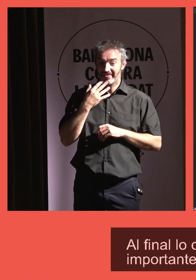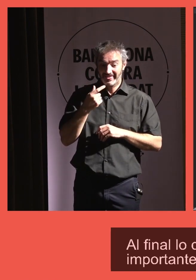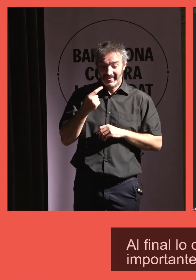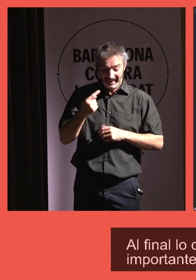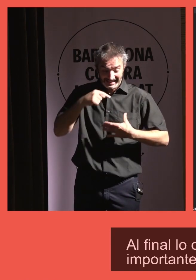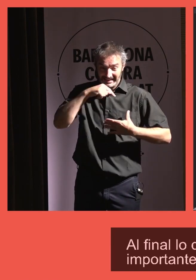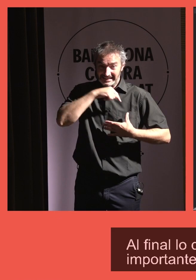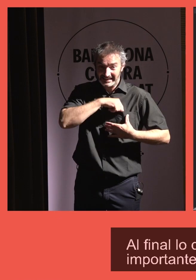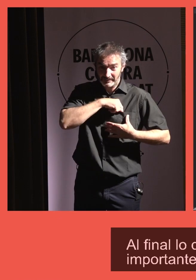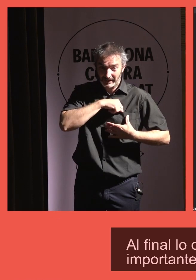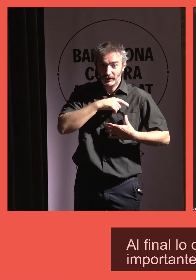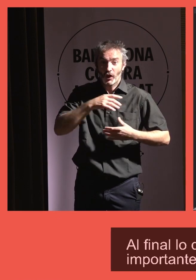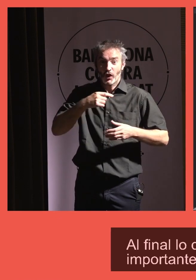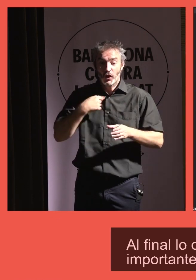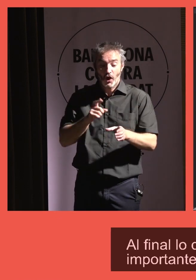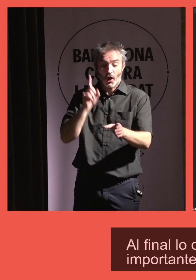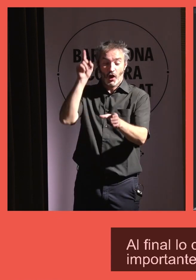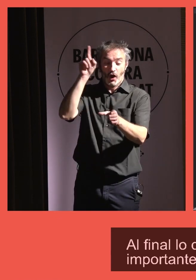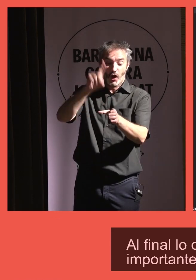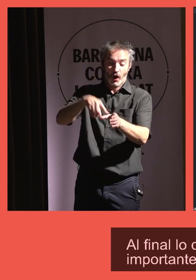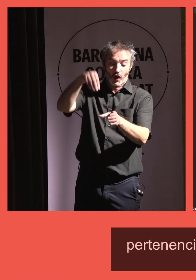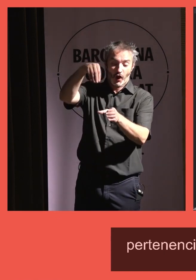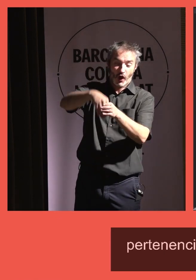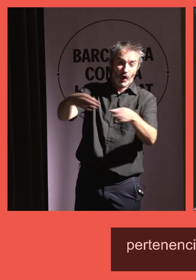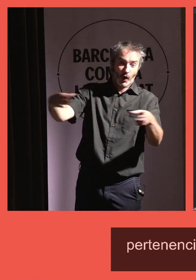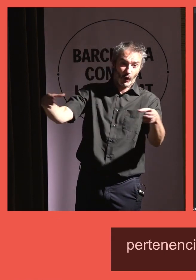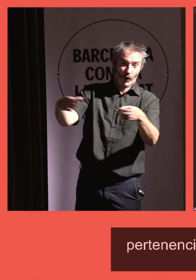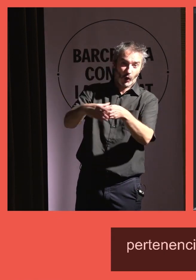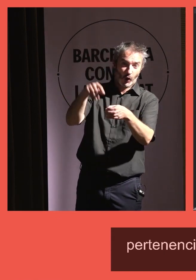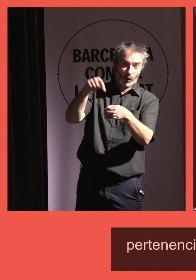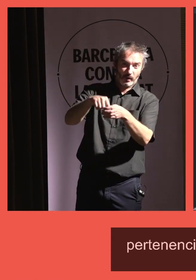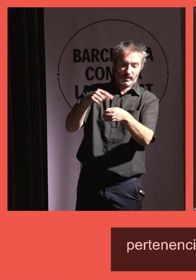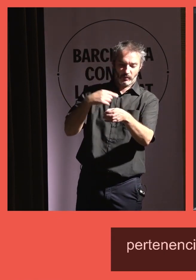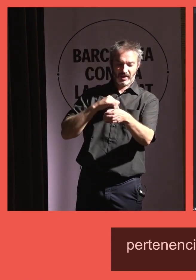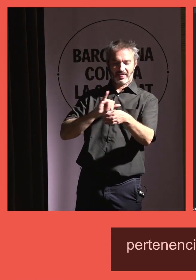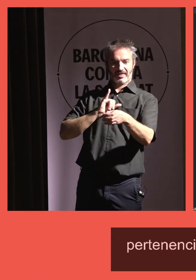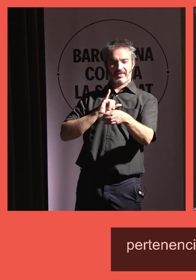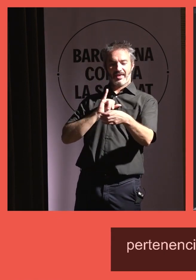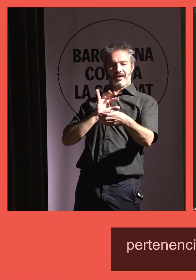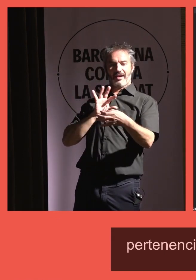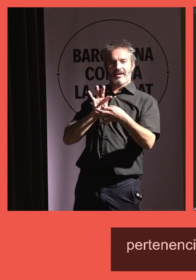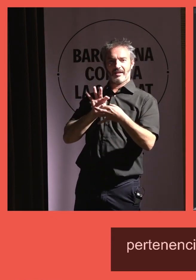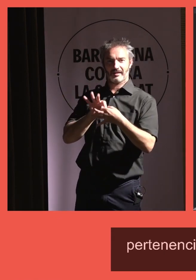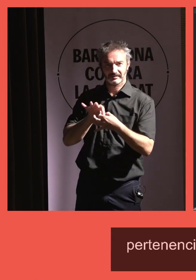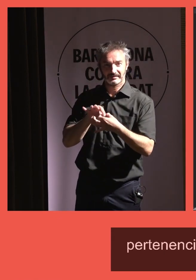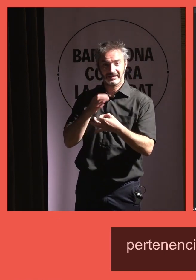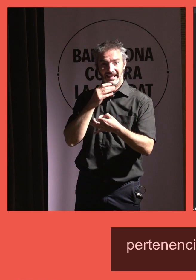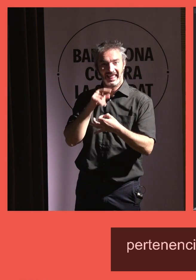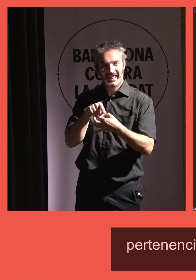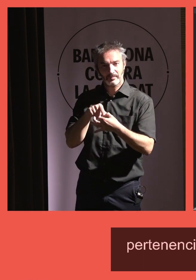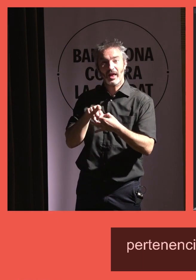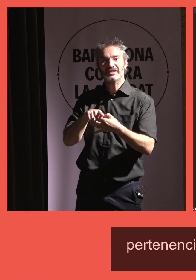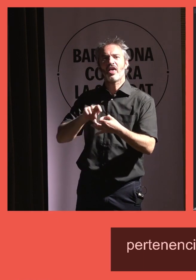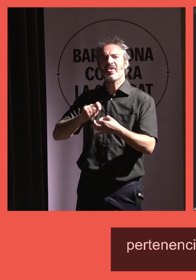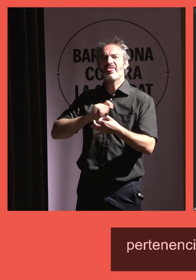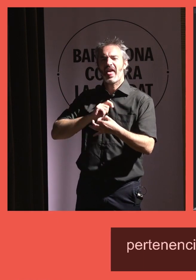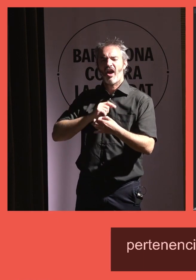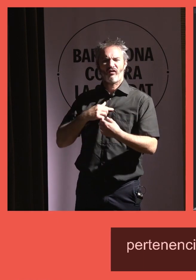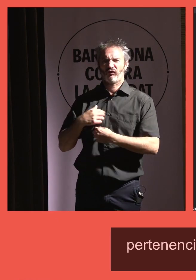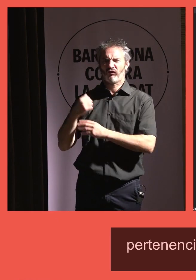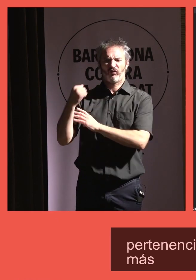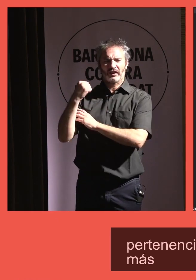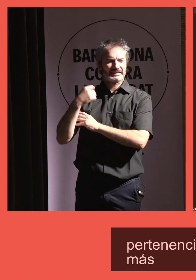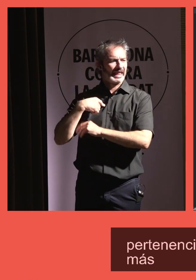sentimiento de pertenencia a la comunidad, porque nos sentimos identificados con la comunidad, nos hace mucho más